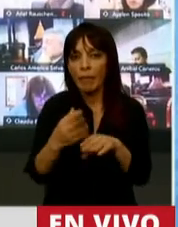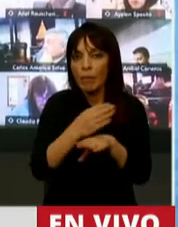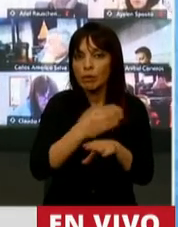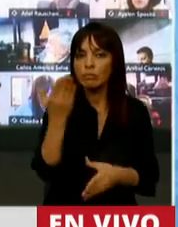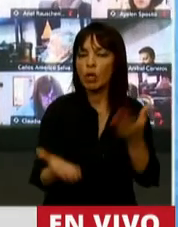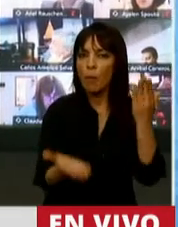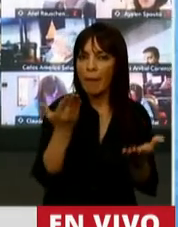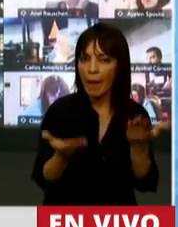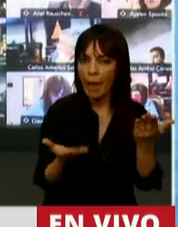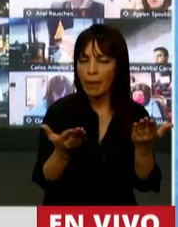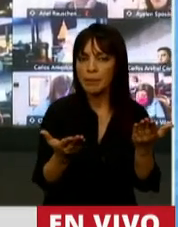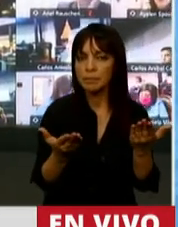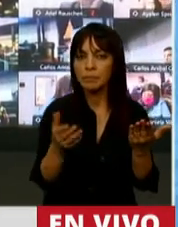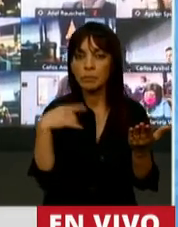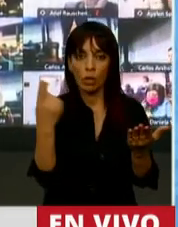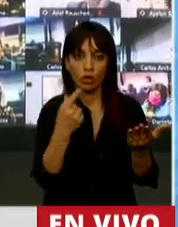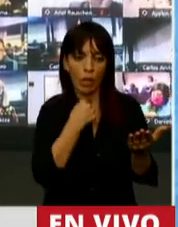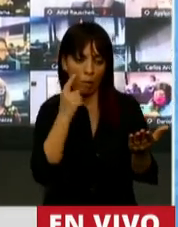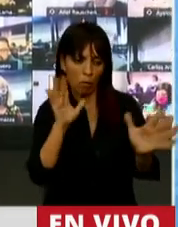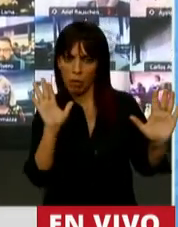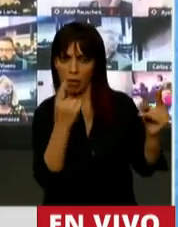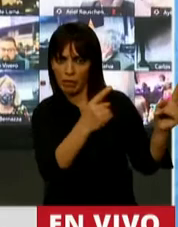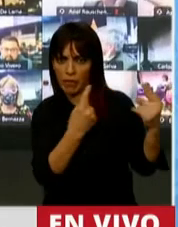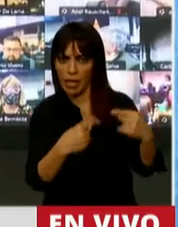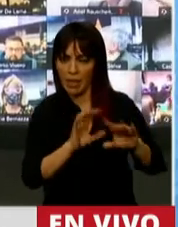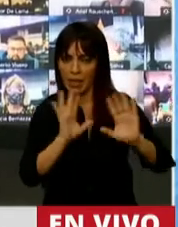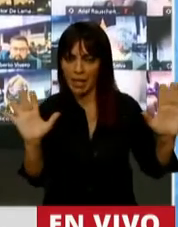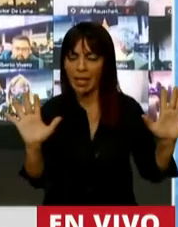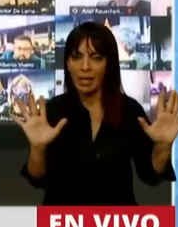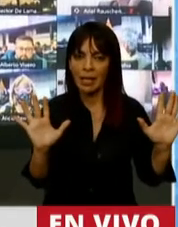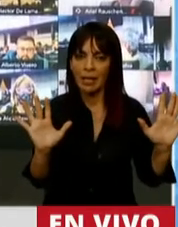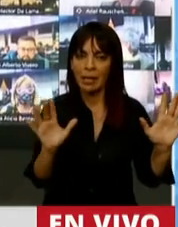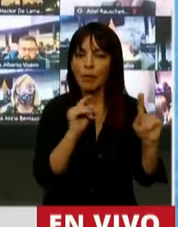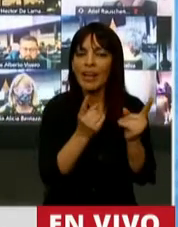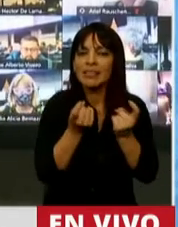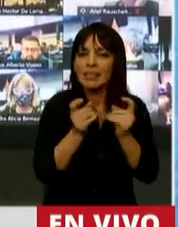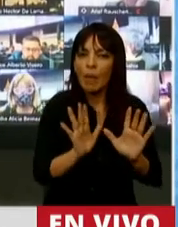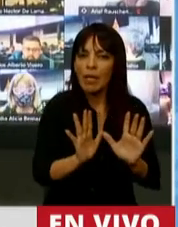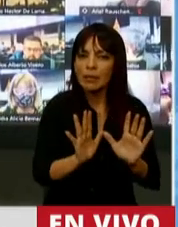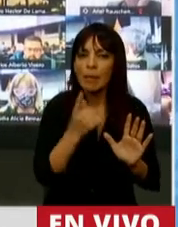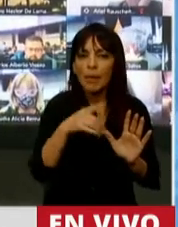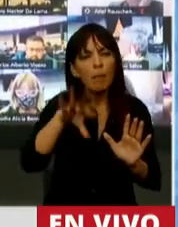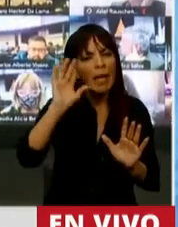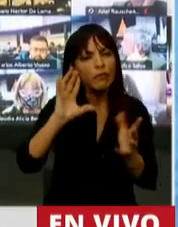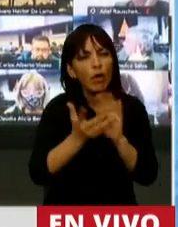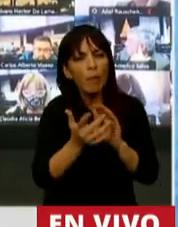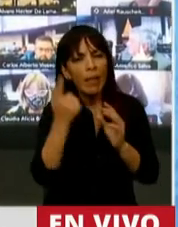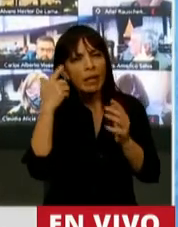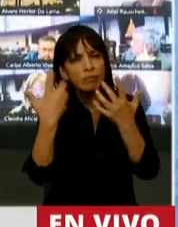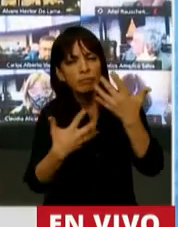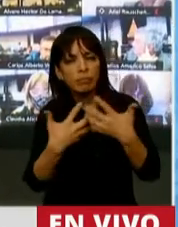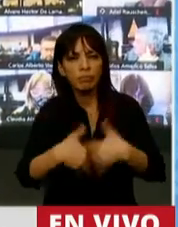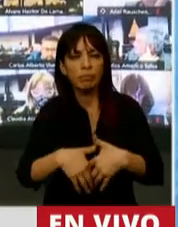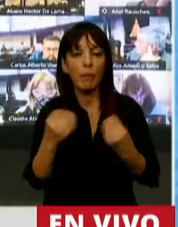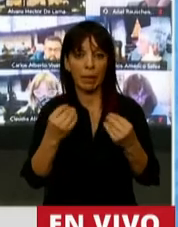con lo que nos queremos diferenciar. una necesidad, pero más que nada, metodológica. El gobierno